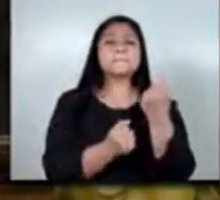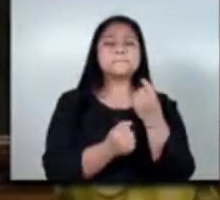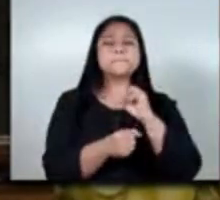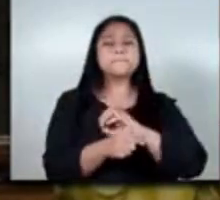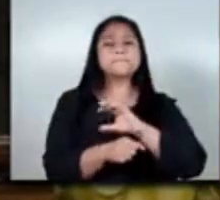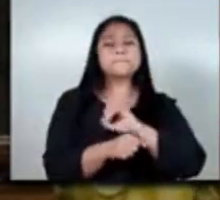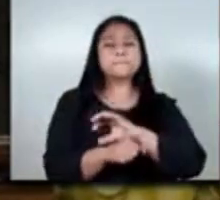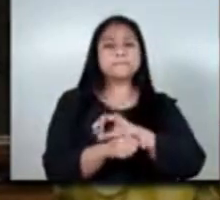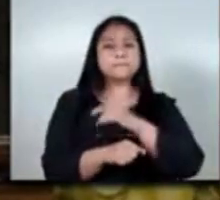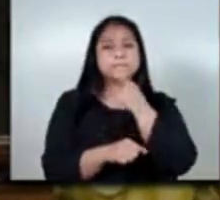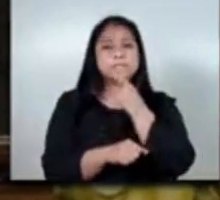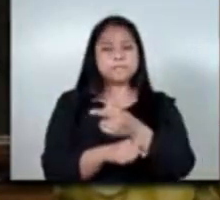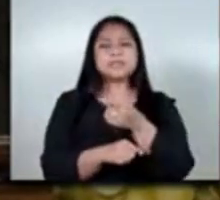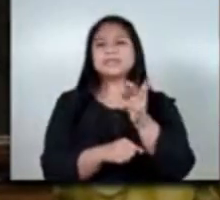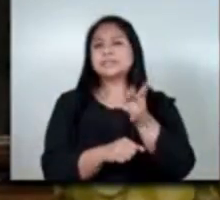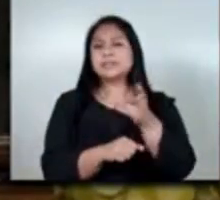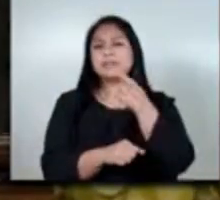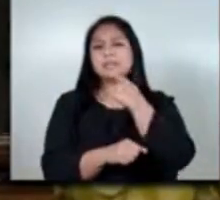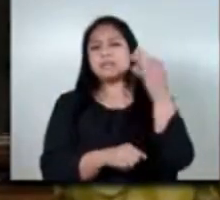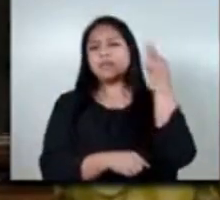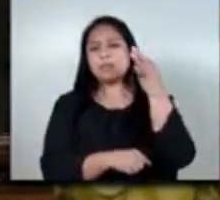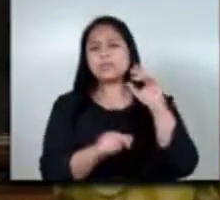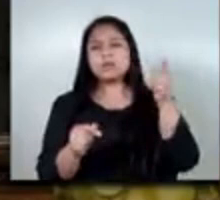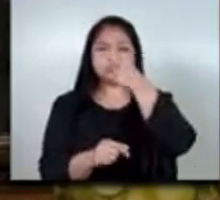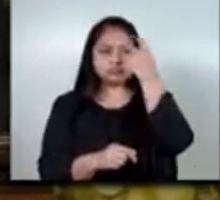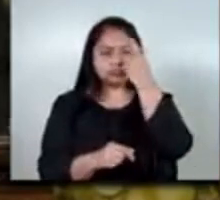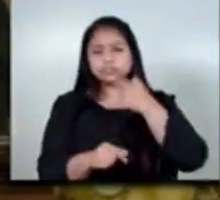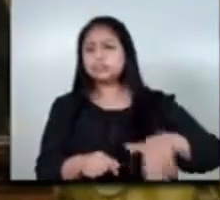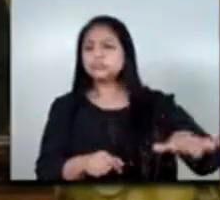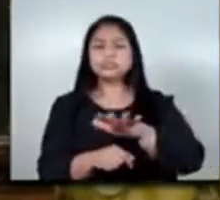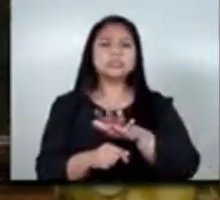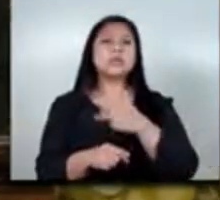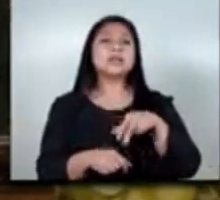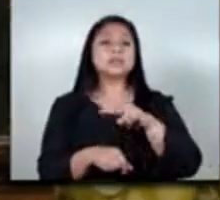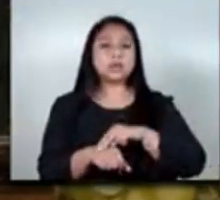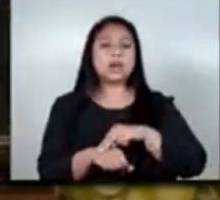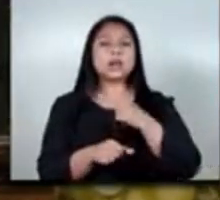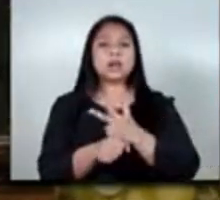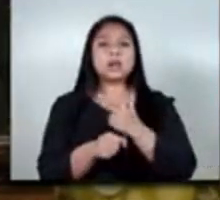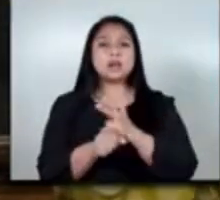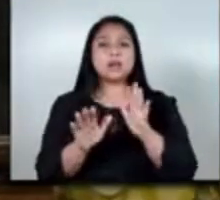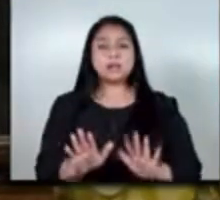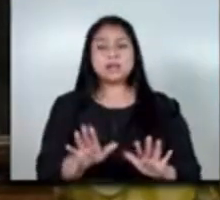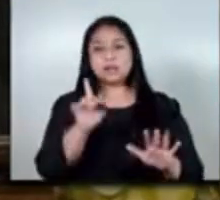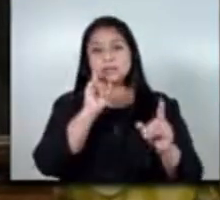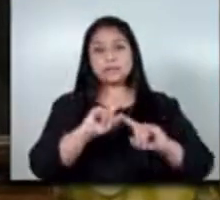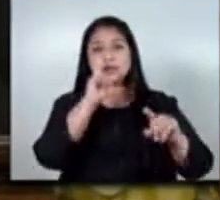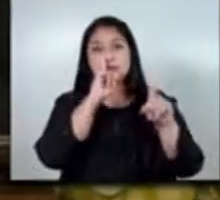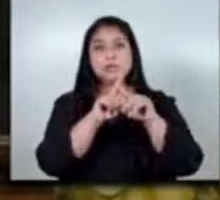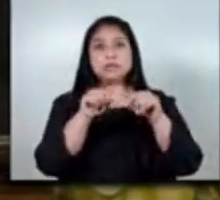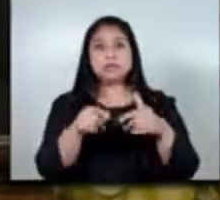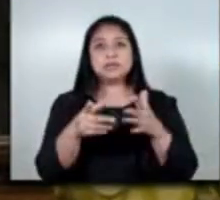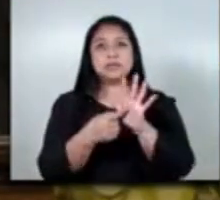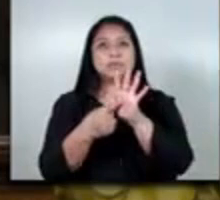lo ha dicho muchas veces en varios foros el trabajo a nivel nacional que los guatemaltecos se queden pero reconociendo que esto es una